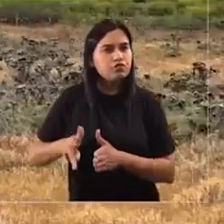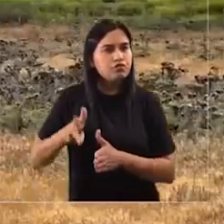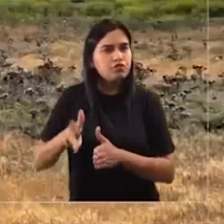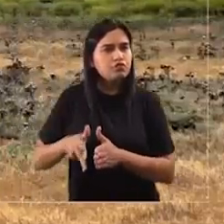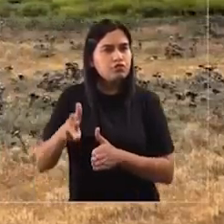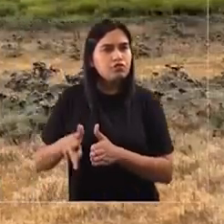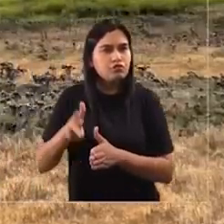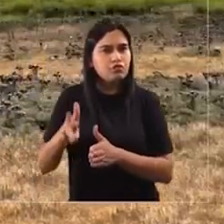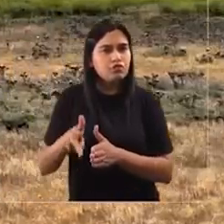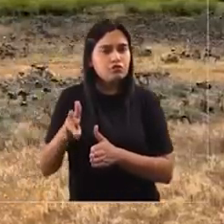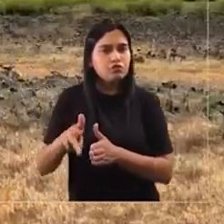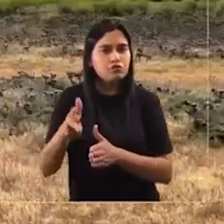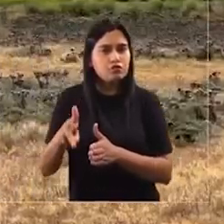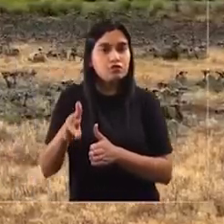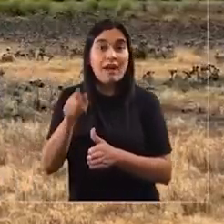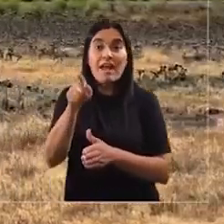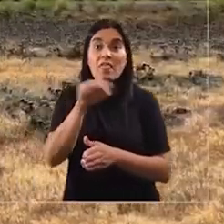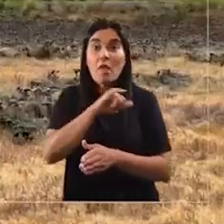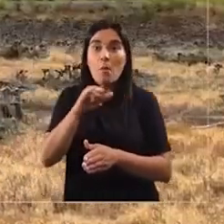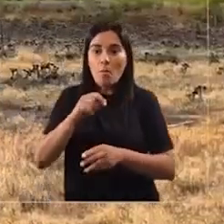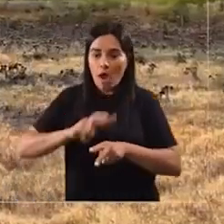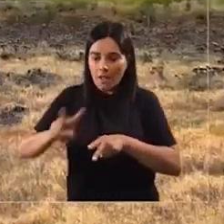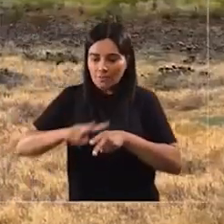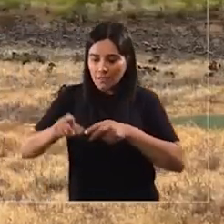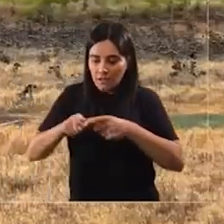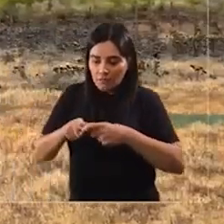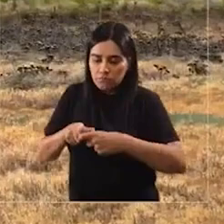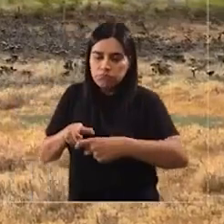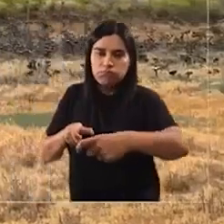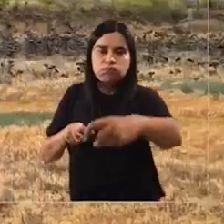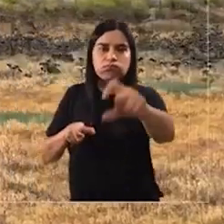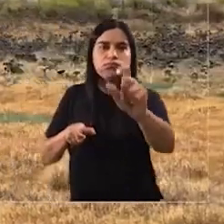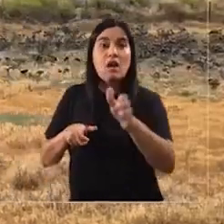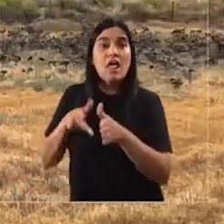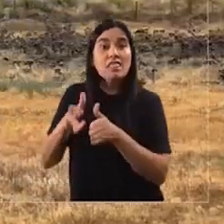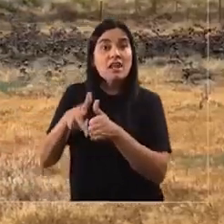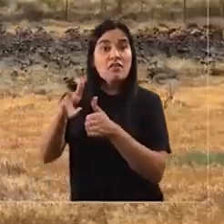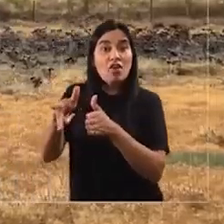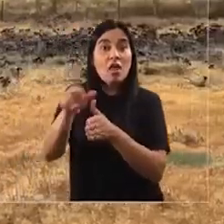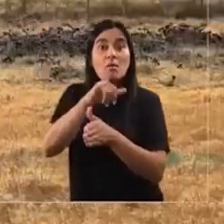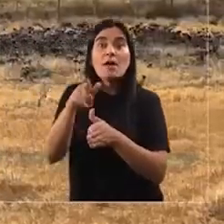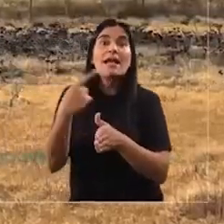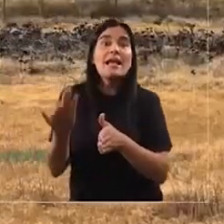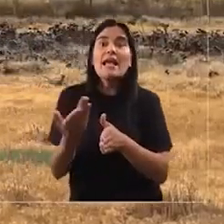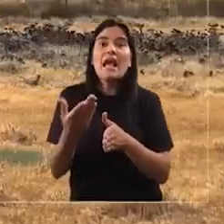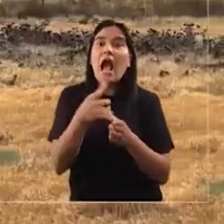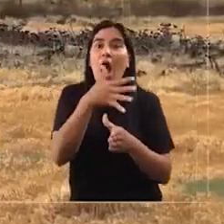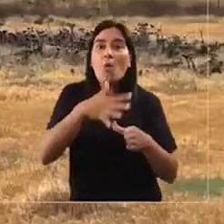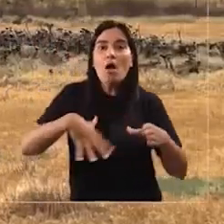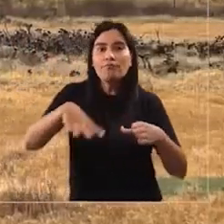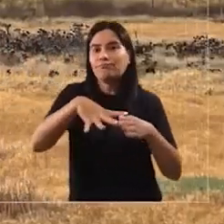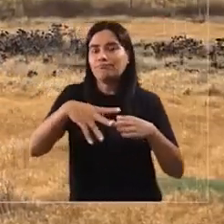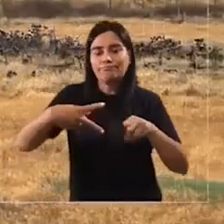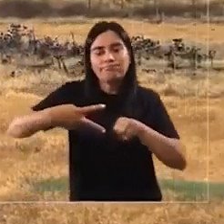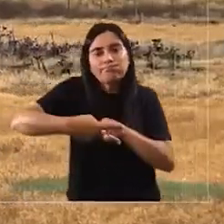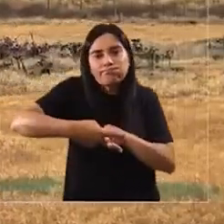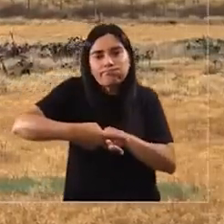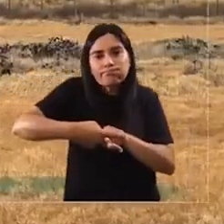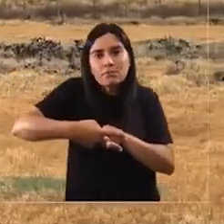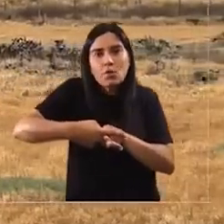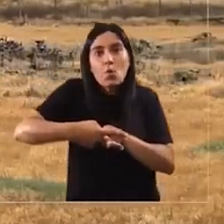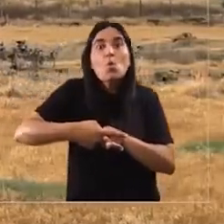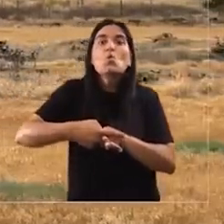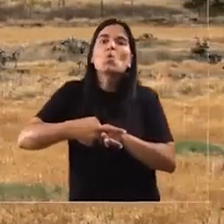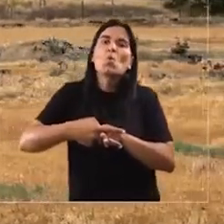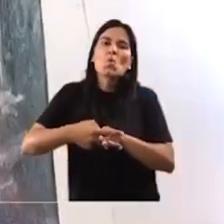Se tiró la línea del ferrocarril que cortó la humedal de Quilicura y esa acción, obviamente, que